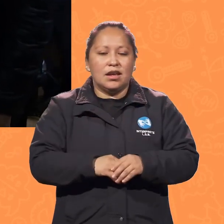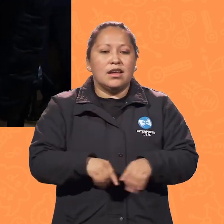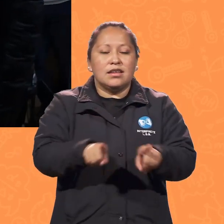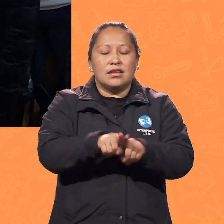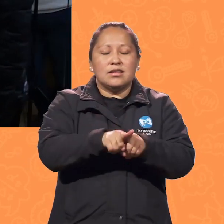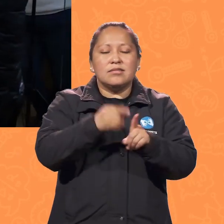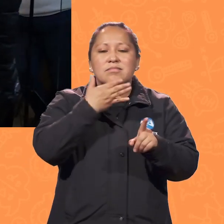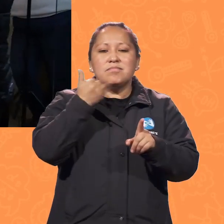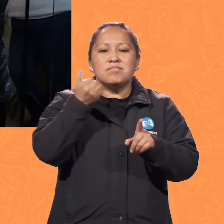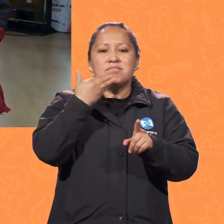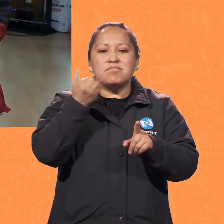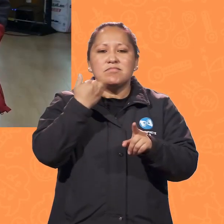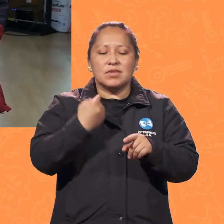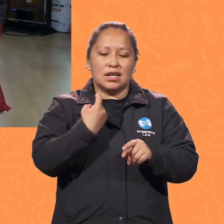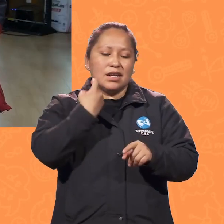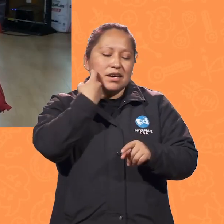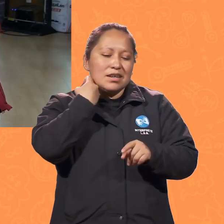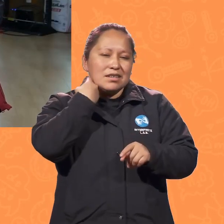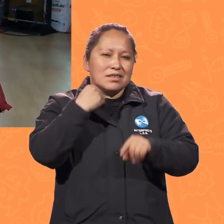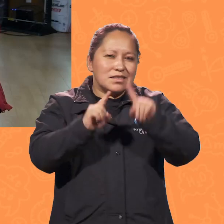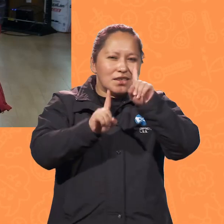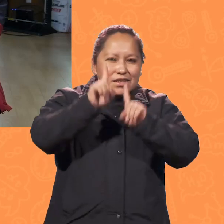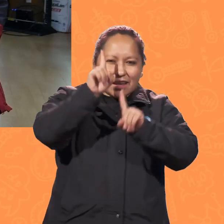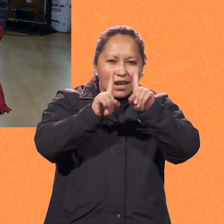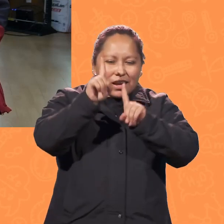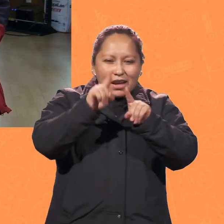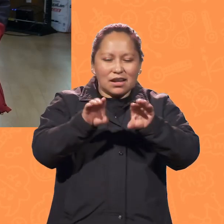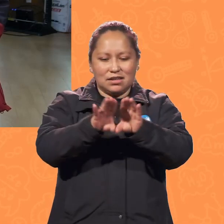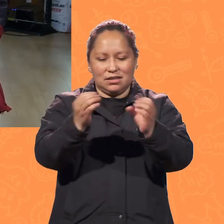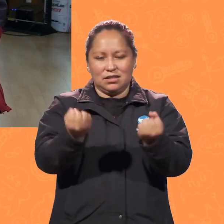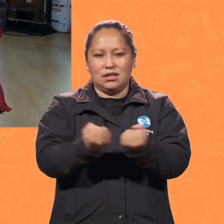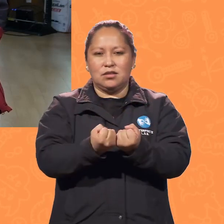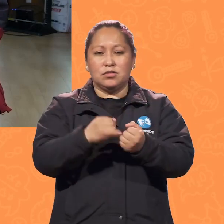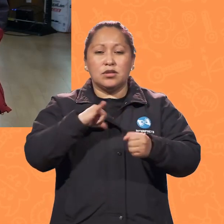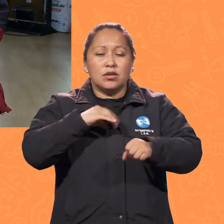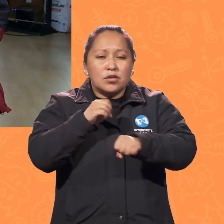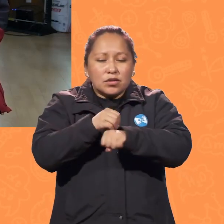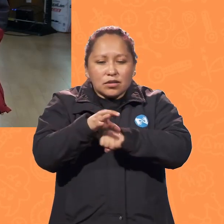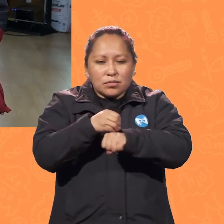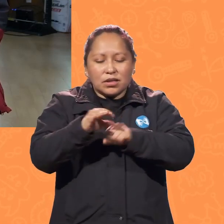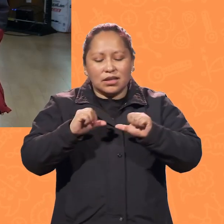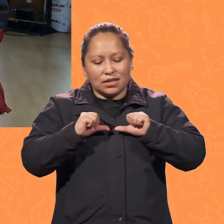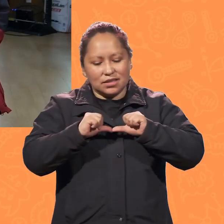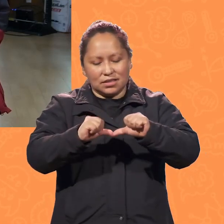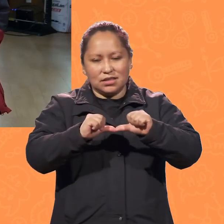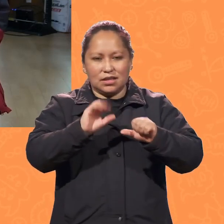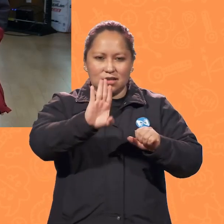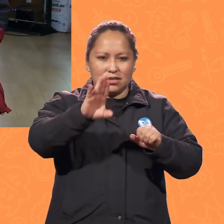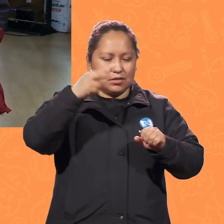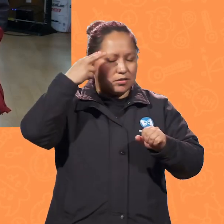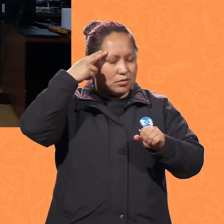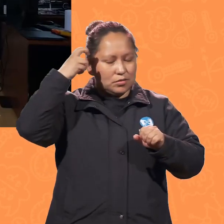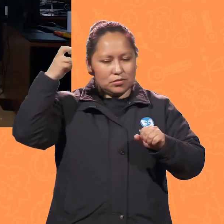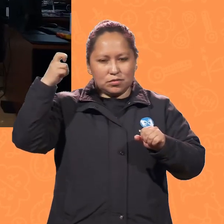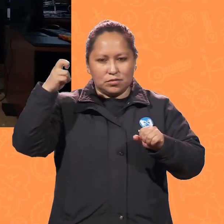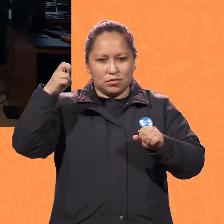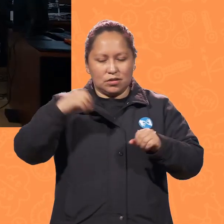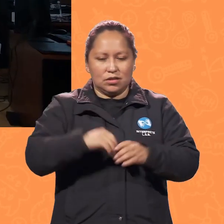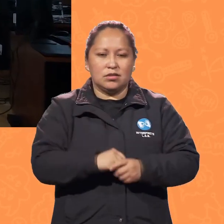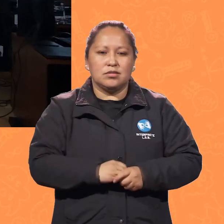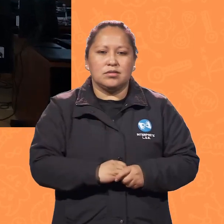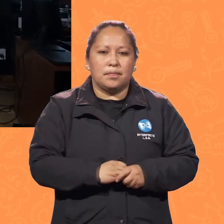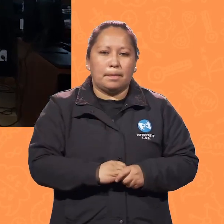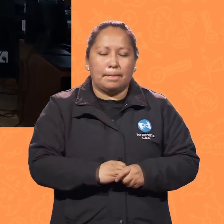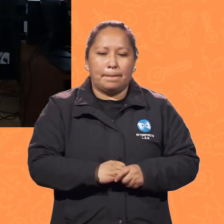Entonces recién me han tomado como alguien más del curso. Y lo que yo les recomiendo es que sigan sus sueños, que nunca se pongan límites,